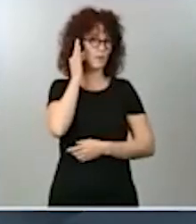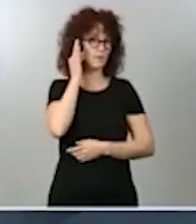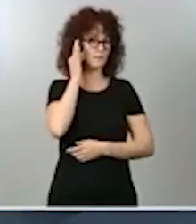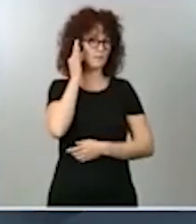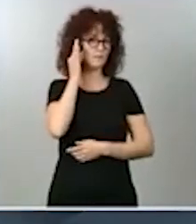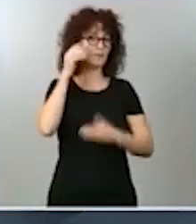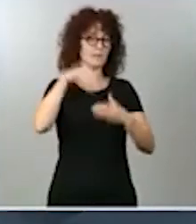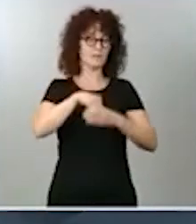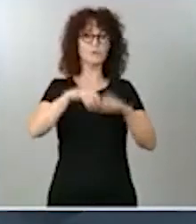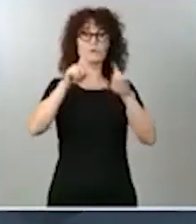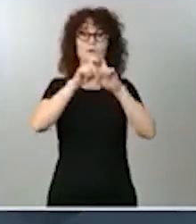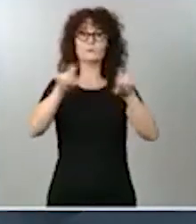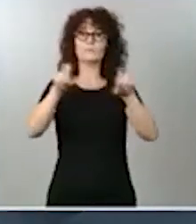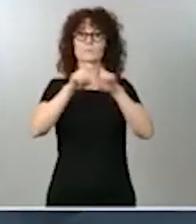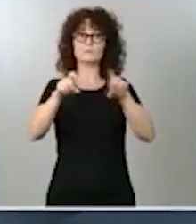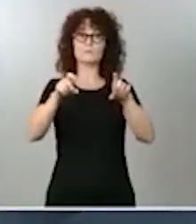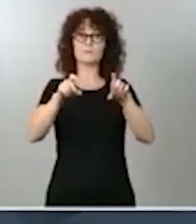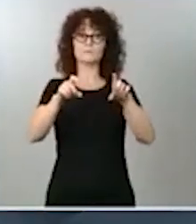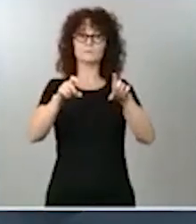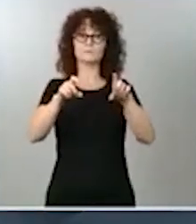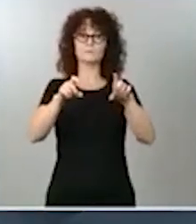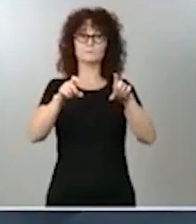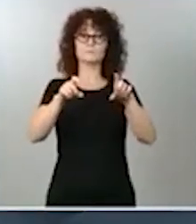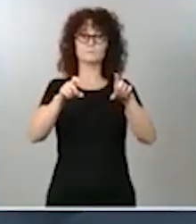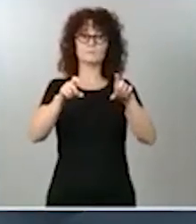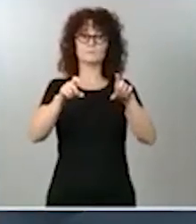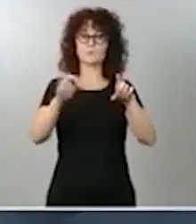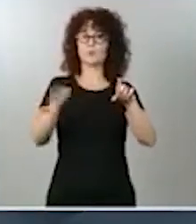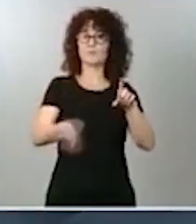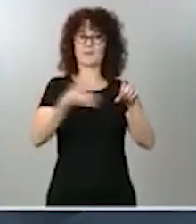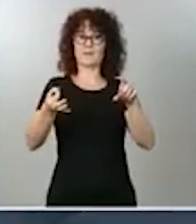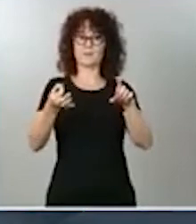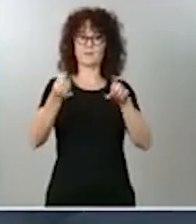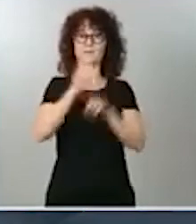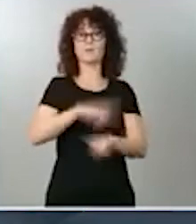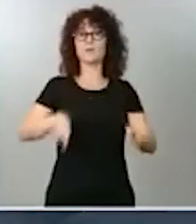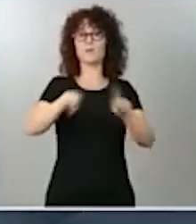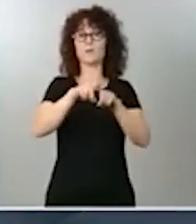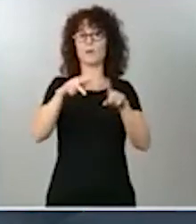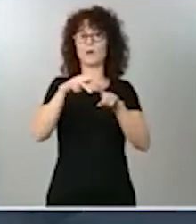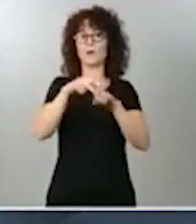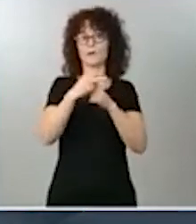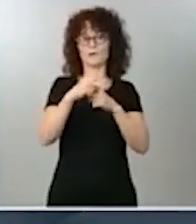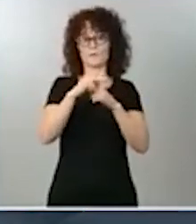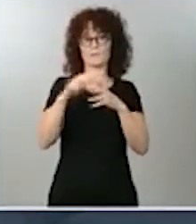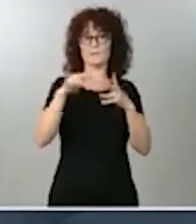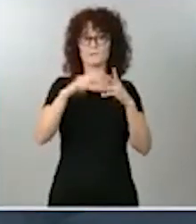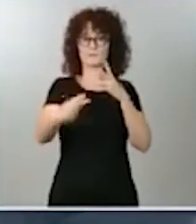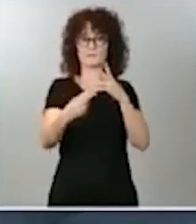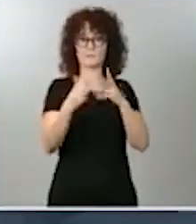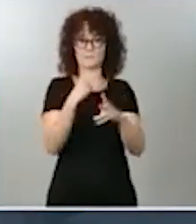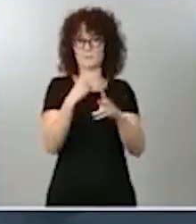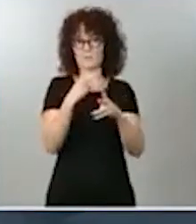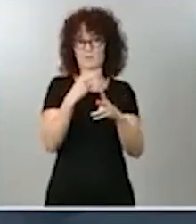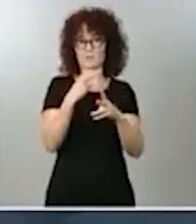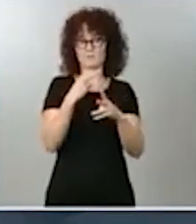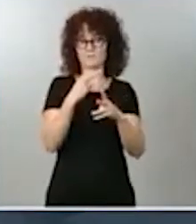estas medidas de transparencia que parece que van a hacer aflorar todo este hecho.